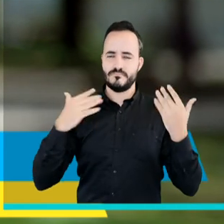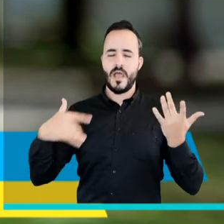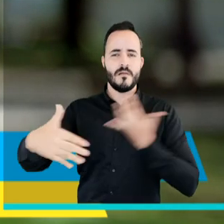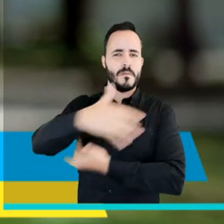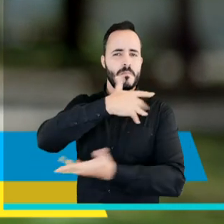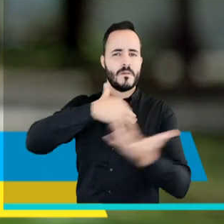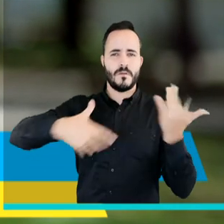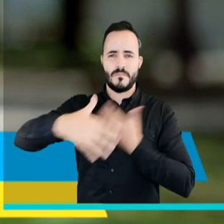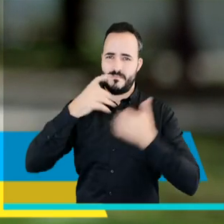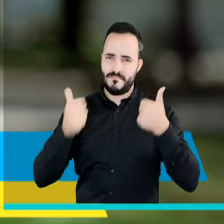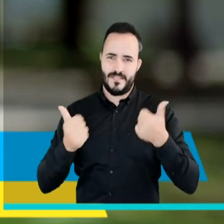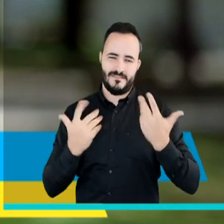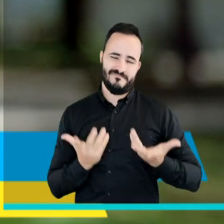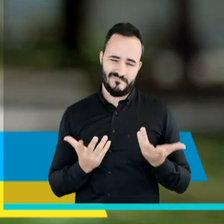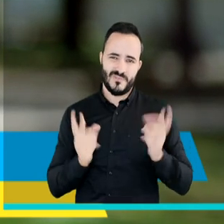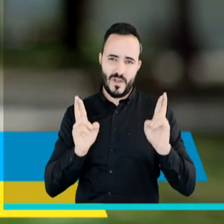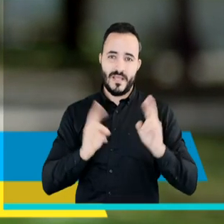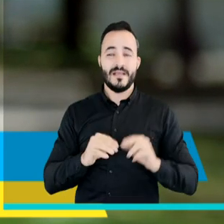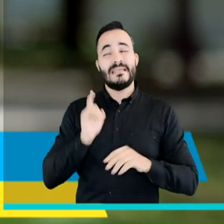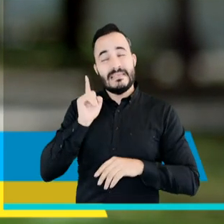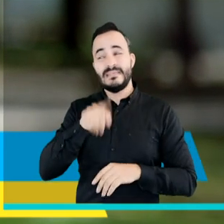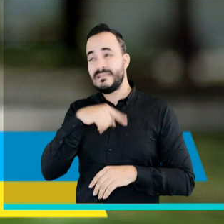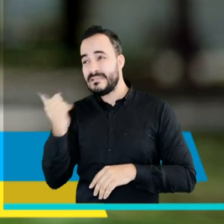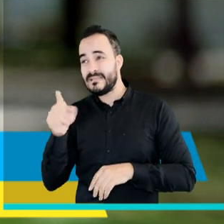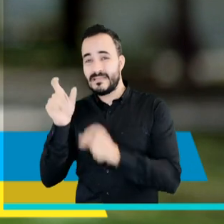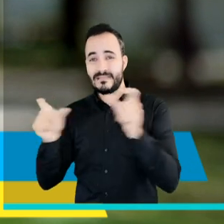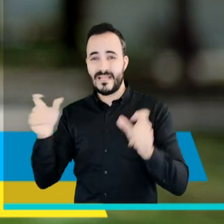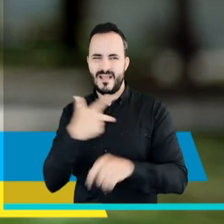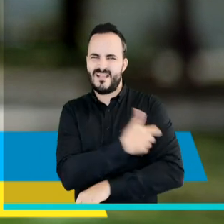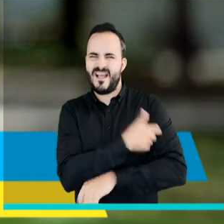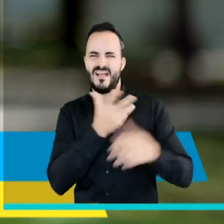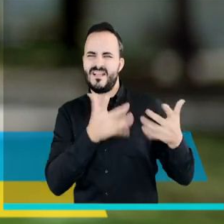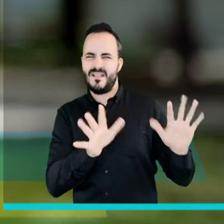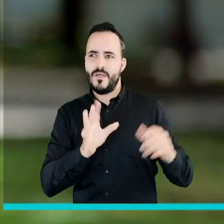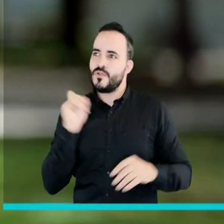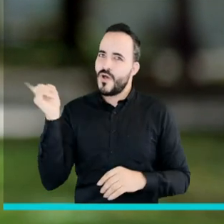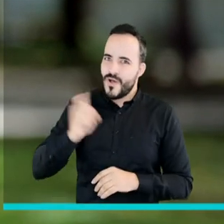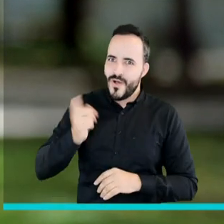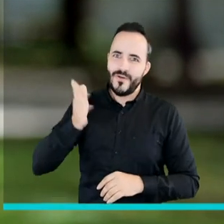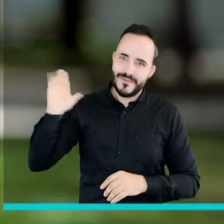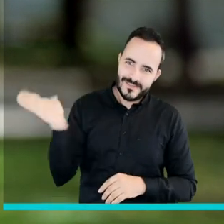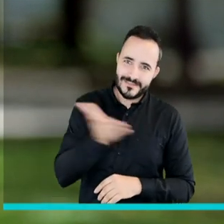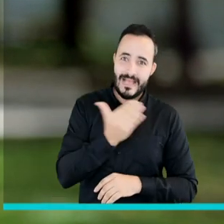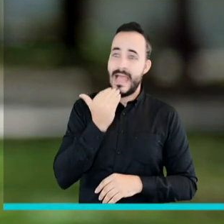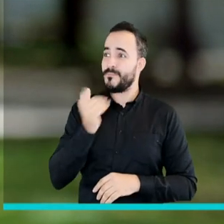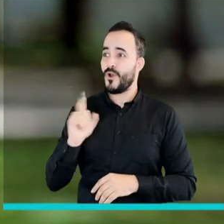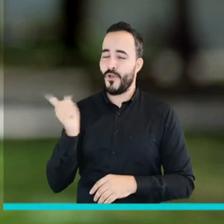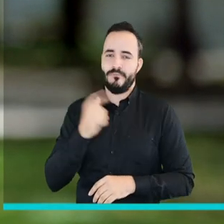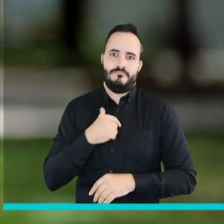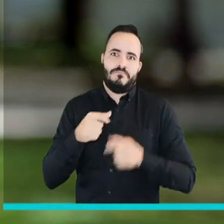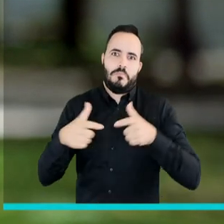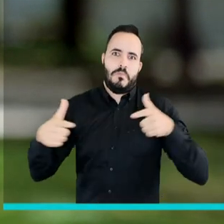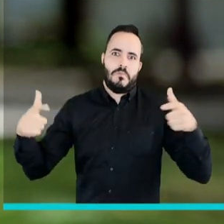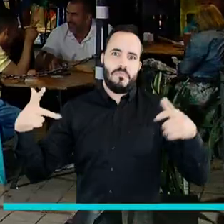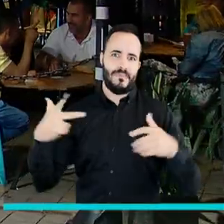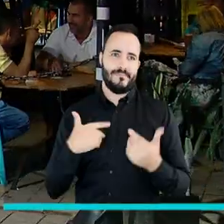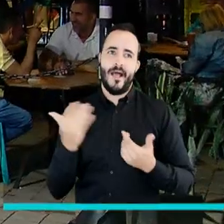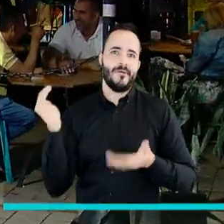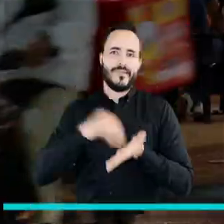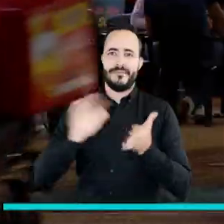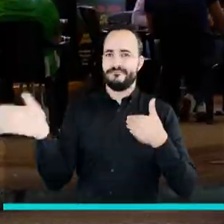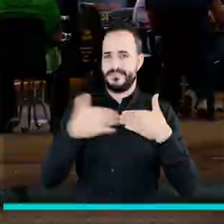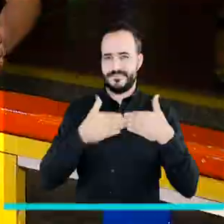vez a fluir, pero sí invitar a muchas personas que no quieren vacunar a que se vacunen, porque si no, esto vuelve y se cierra.